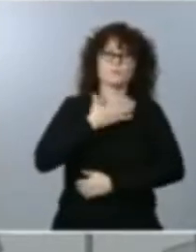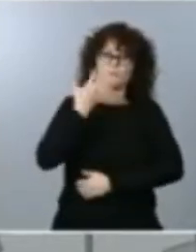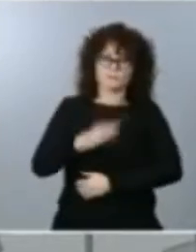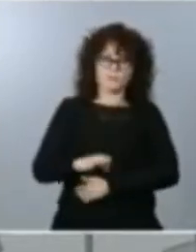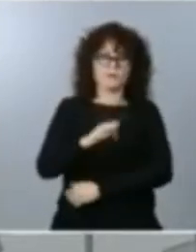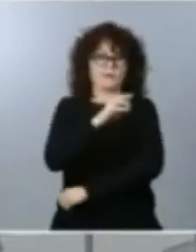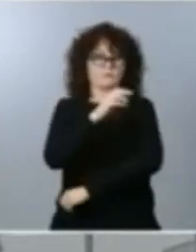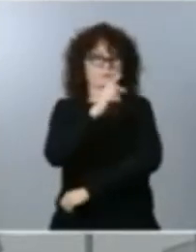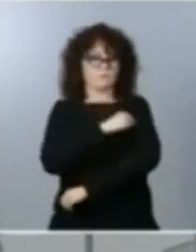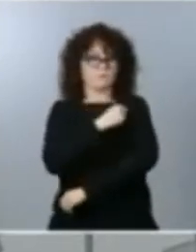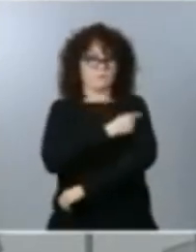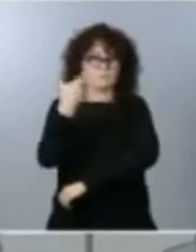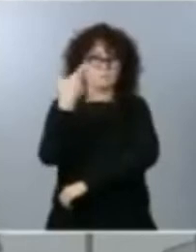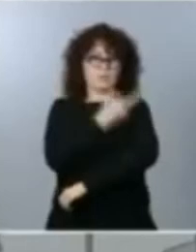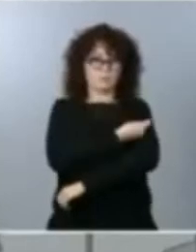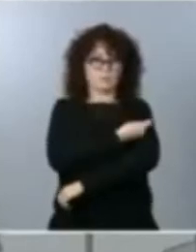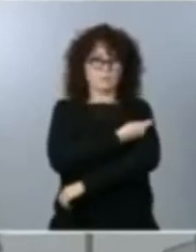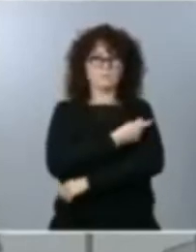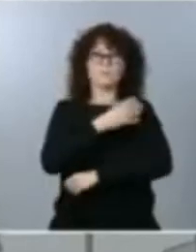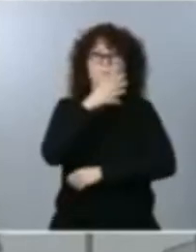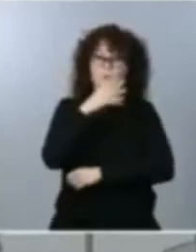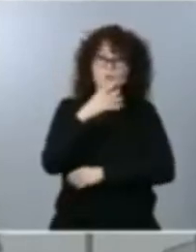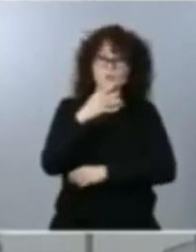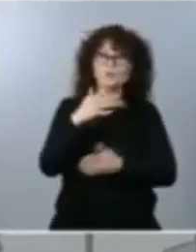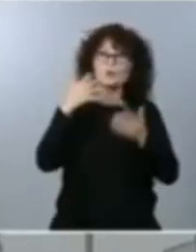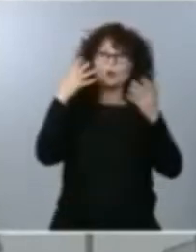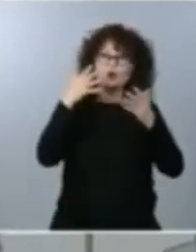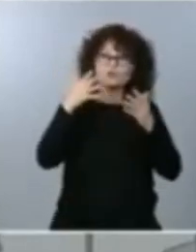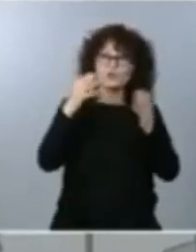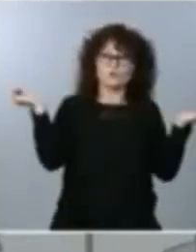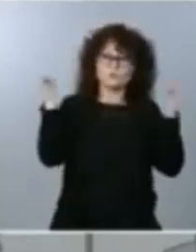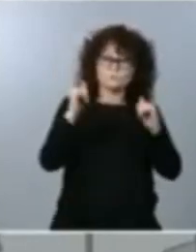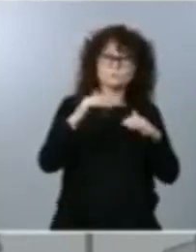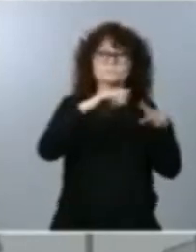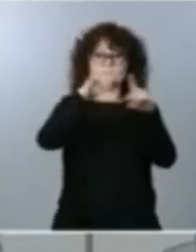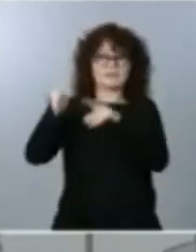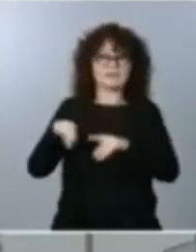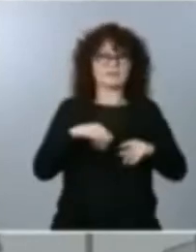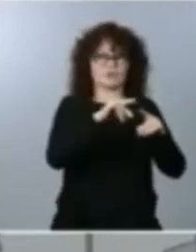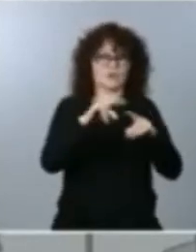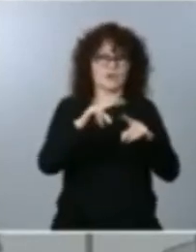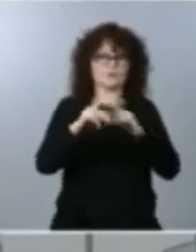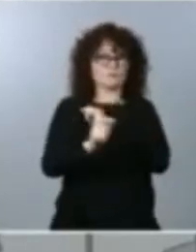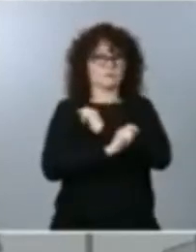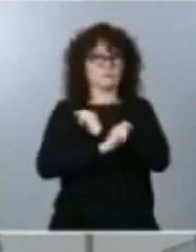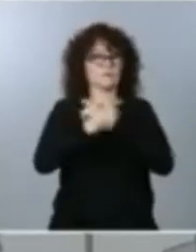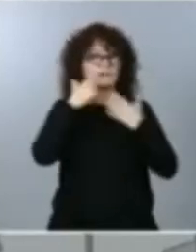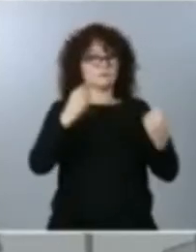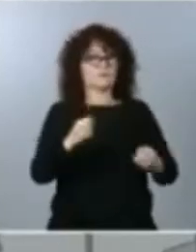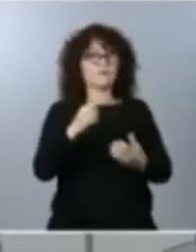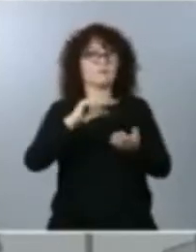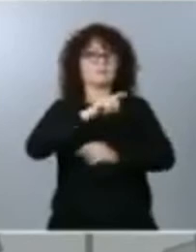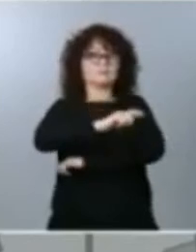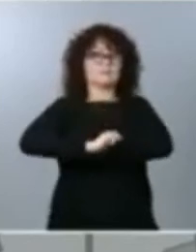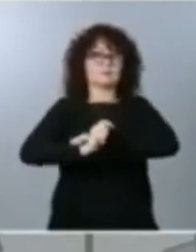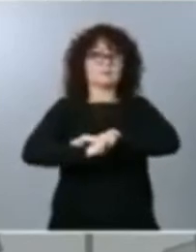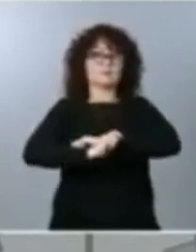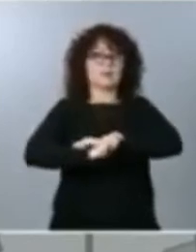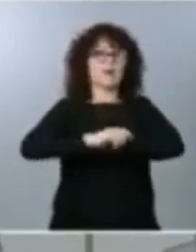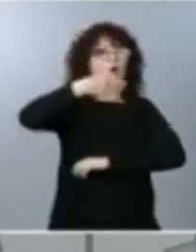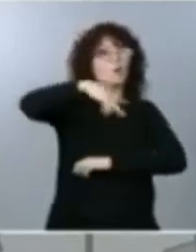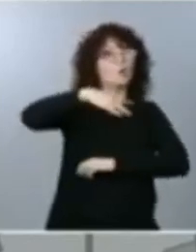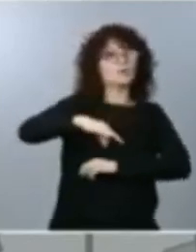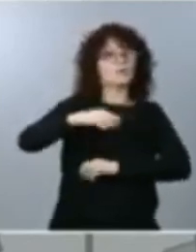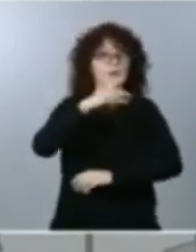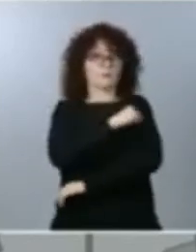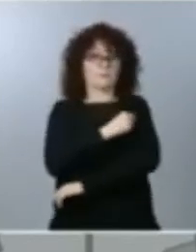ello se acordará en el Consejo Interterritorial del Sistema Nacional de Salud una estrategia única de vacunación. No habrá distintas estrategias de vacunación